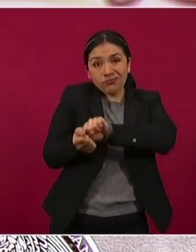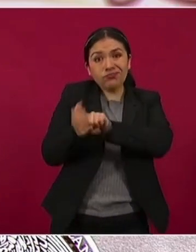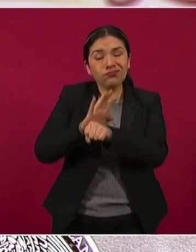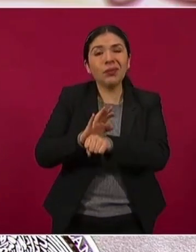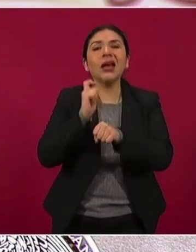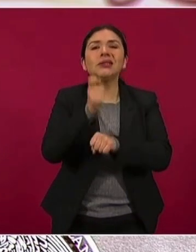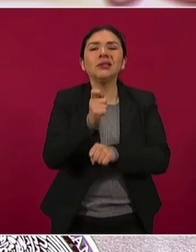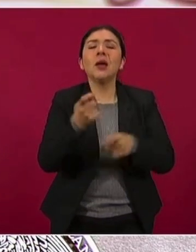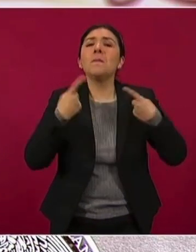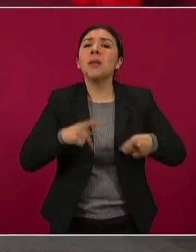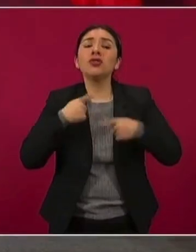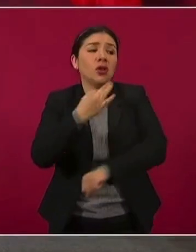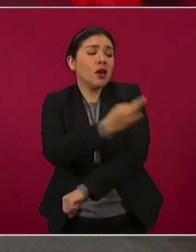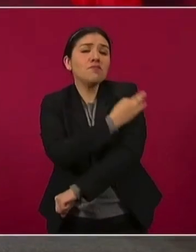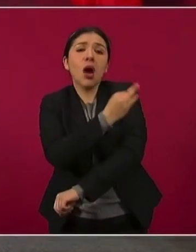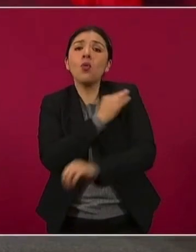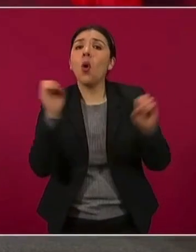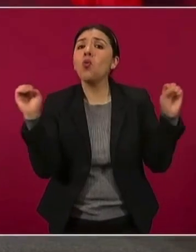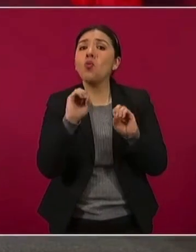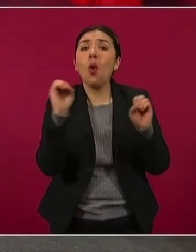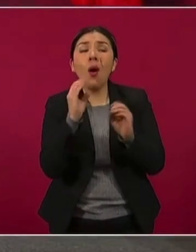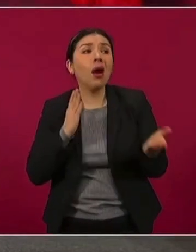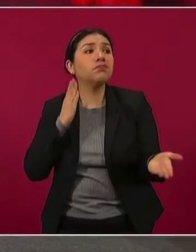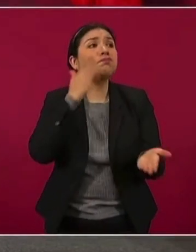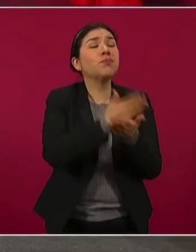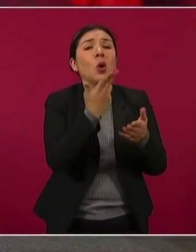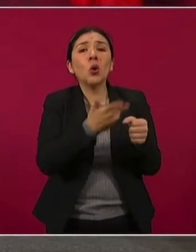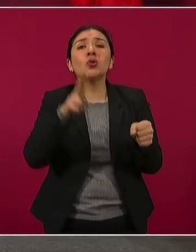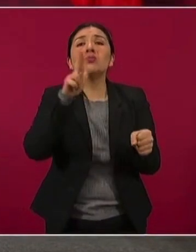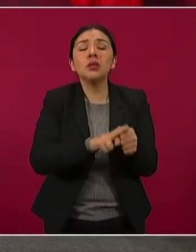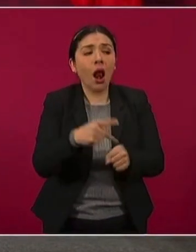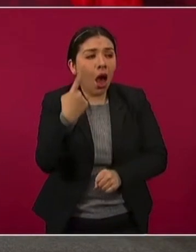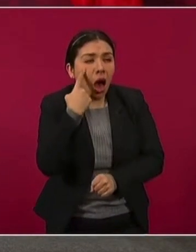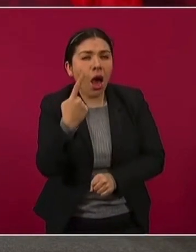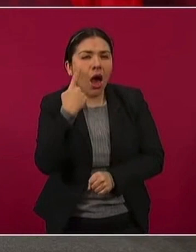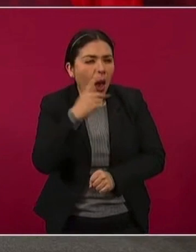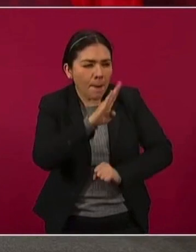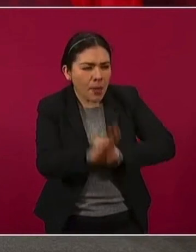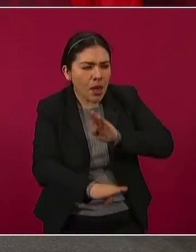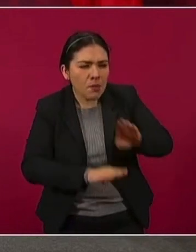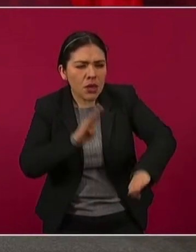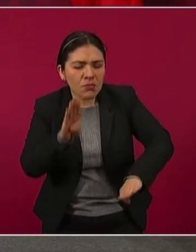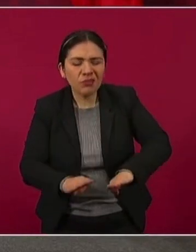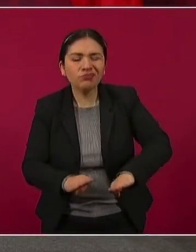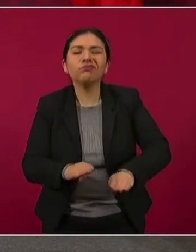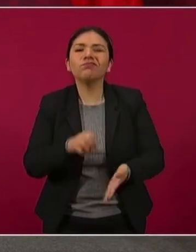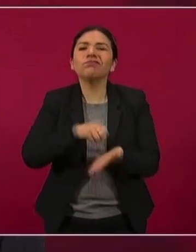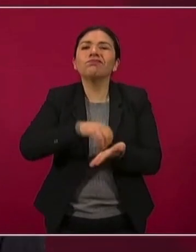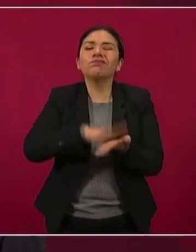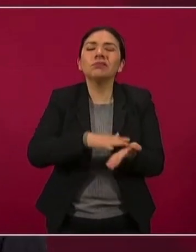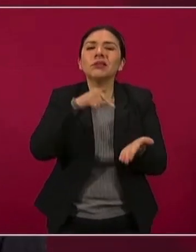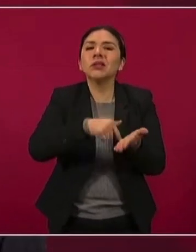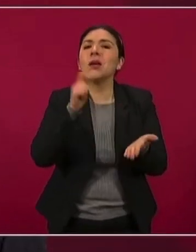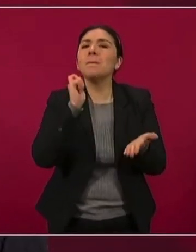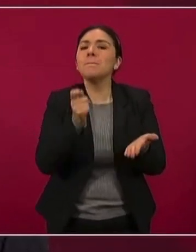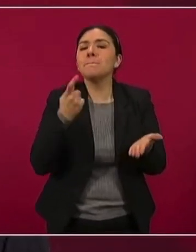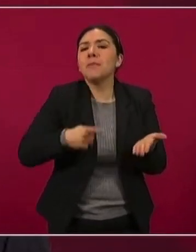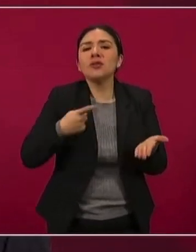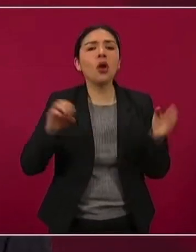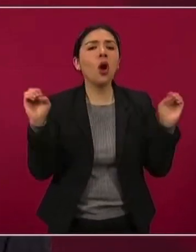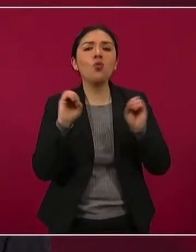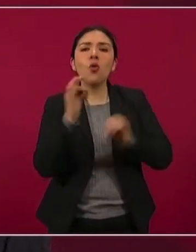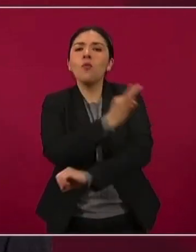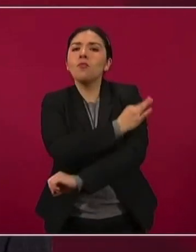los no vacunados. Quien llega al hospital y quien pierde la vida es con toda probabilidad una persona que no se